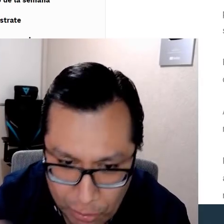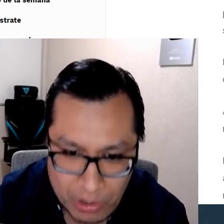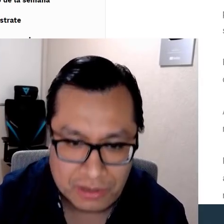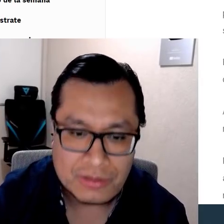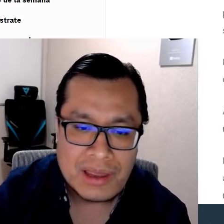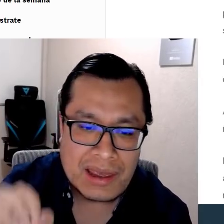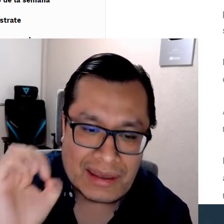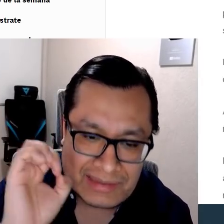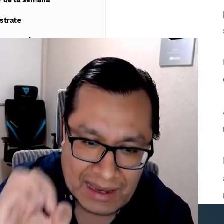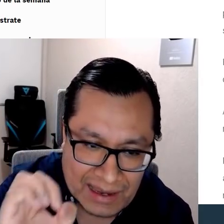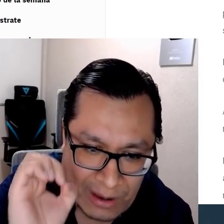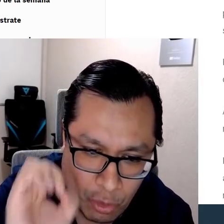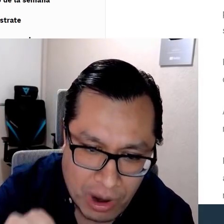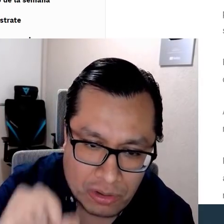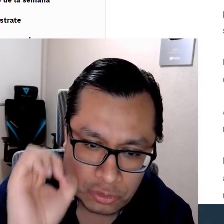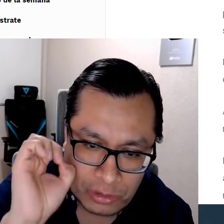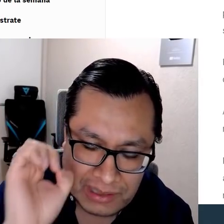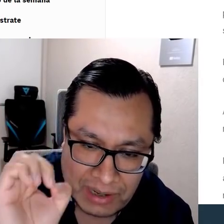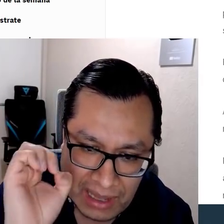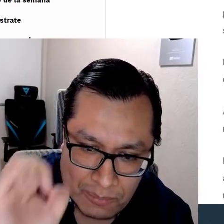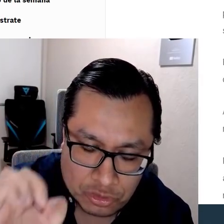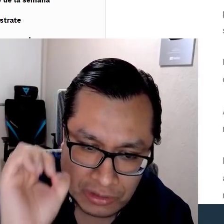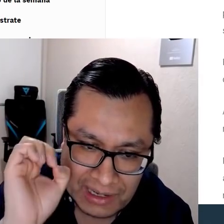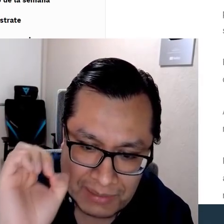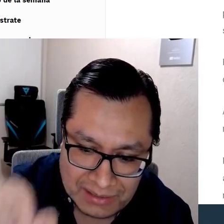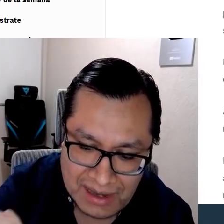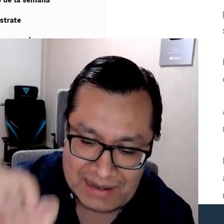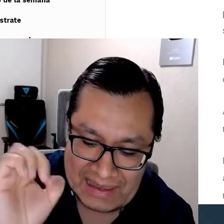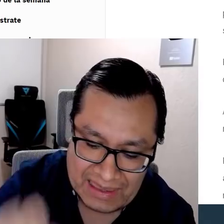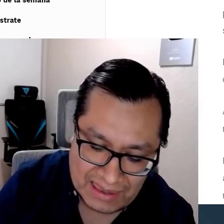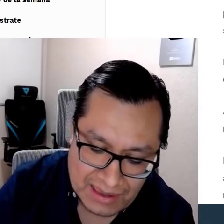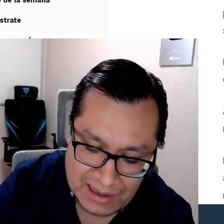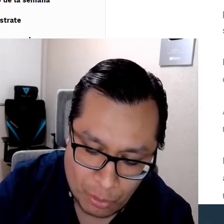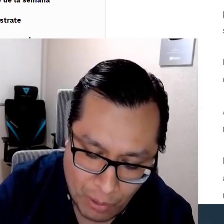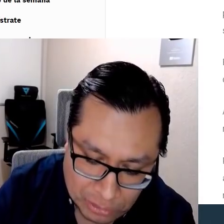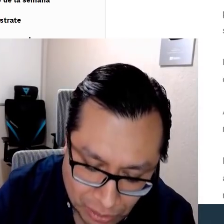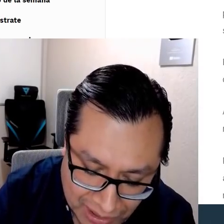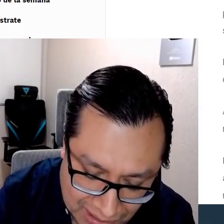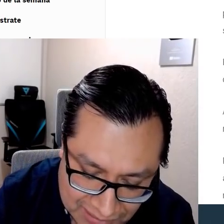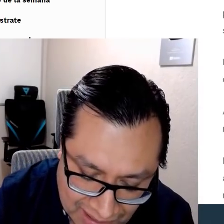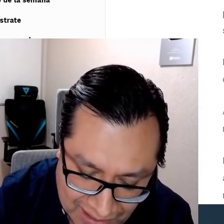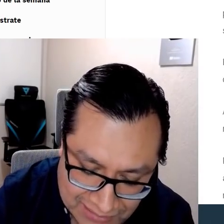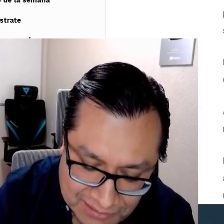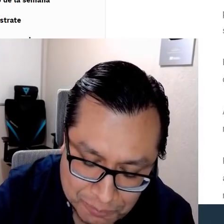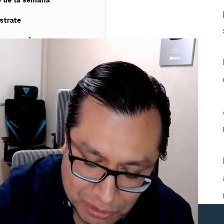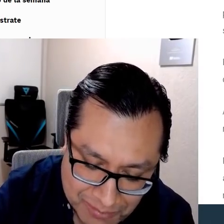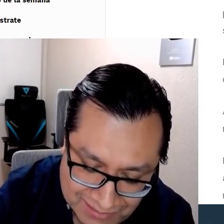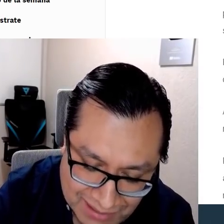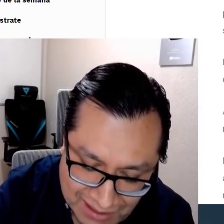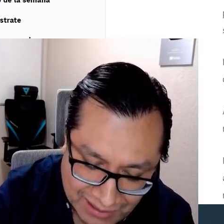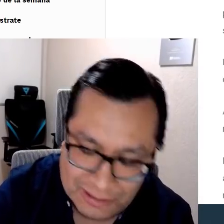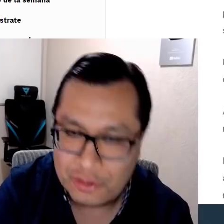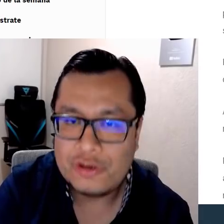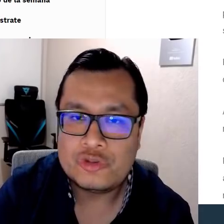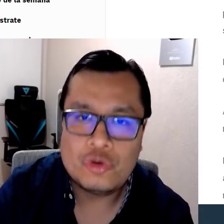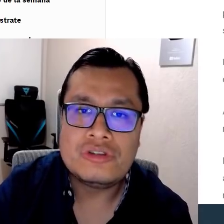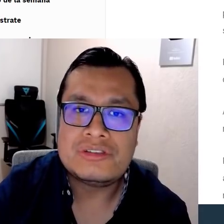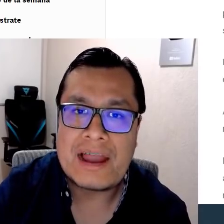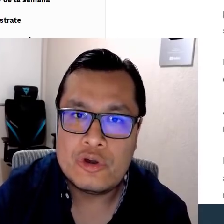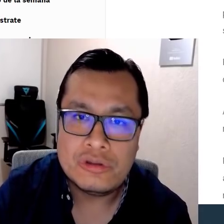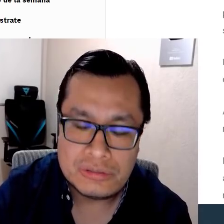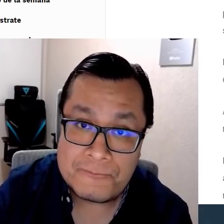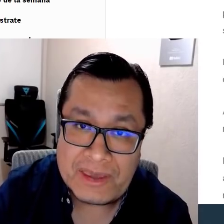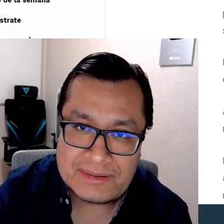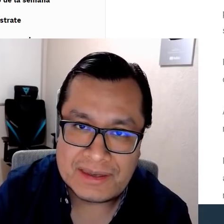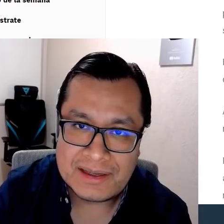De acuerdo, está en juego su estabilidad emocional y mental y cuando regresen a clases, pues va a estar en riesgo su